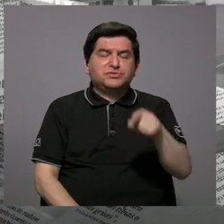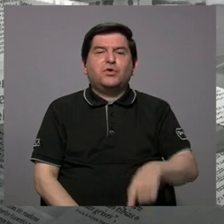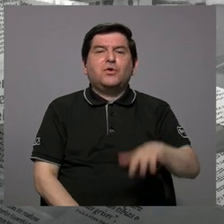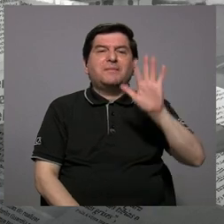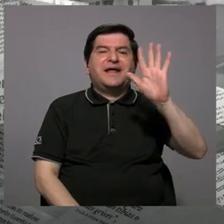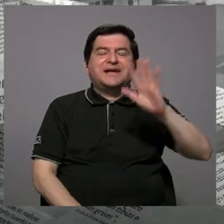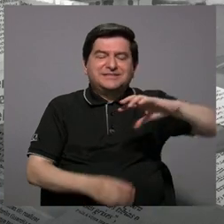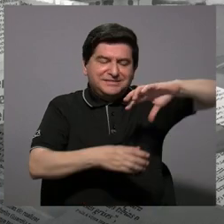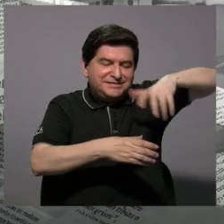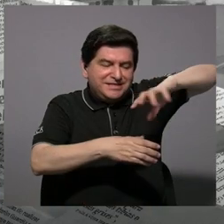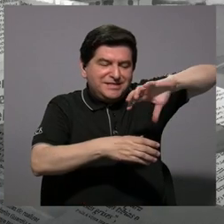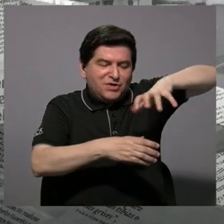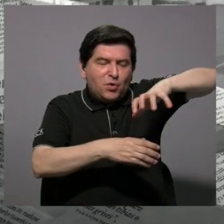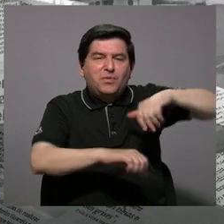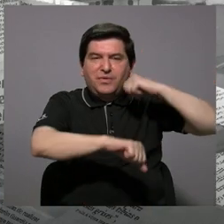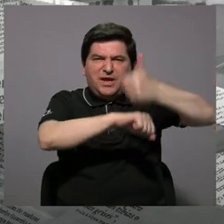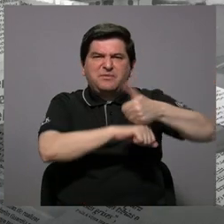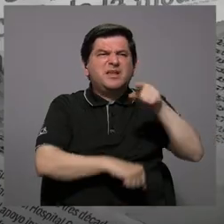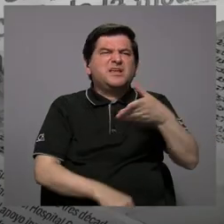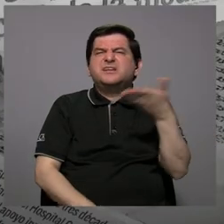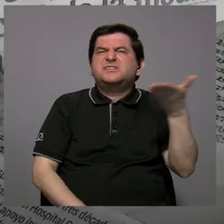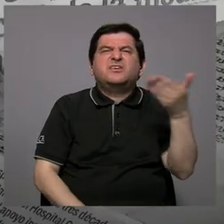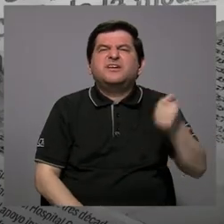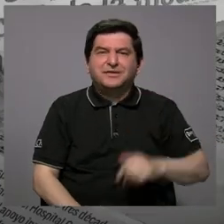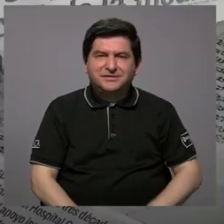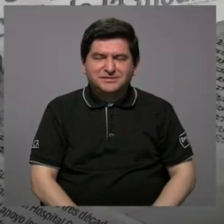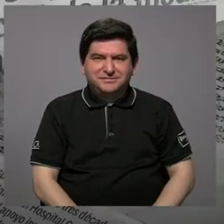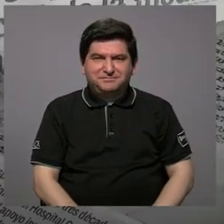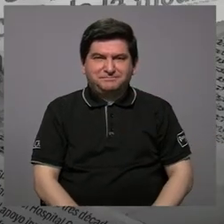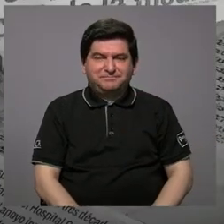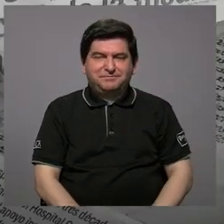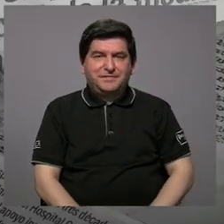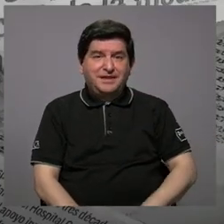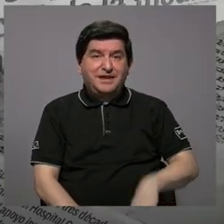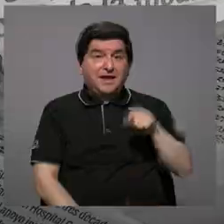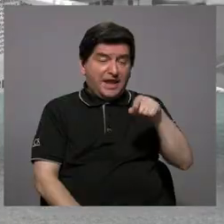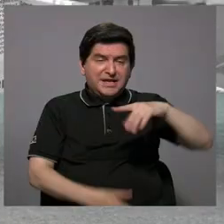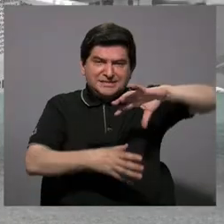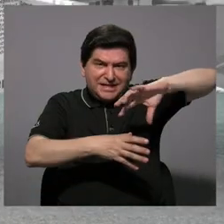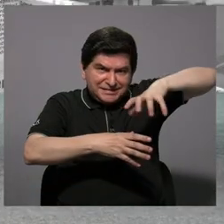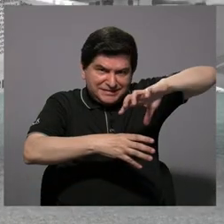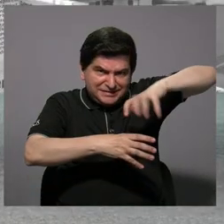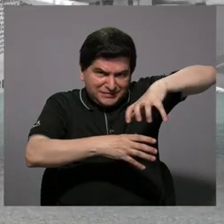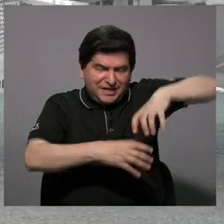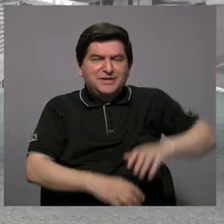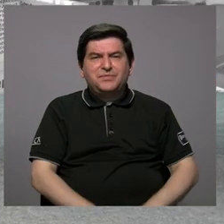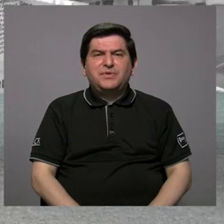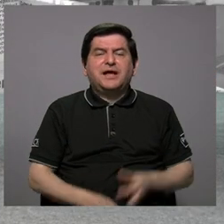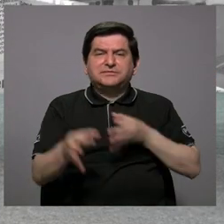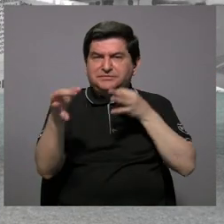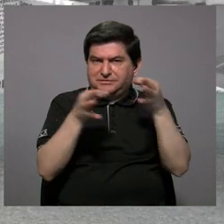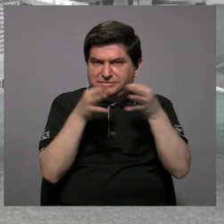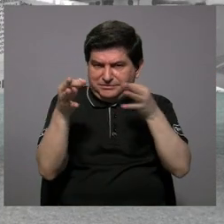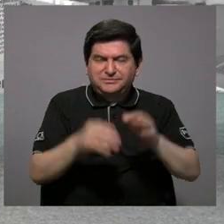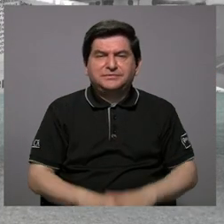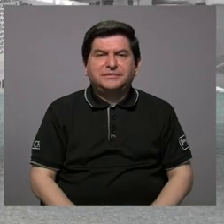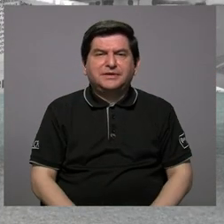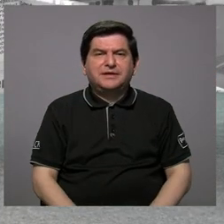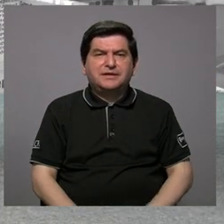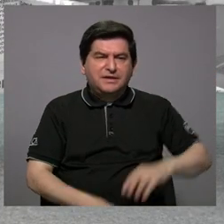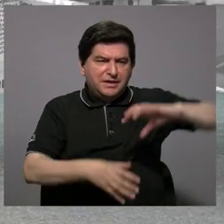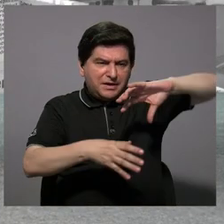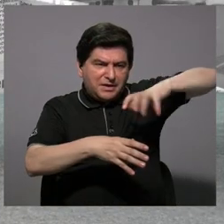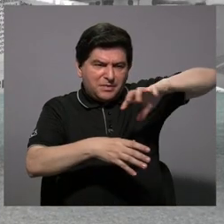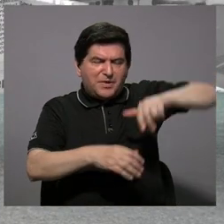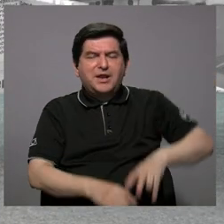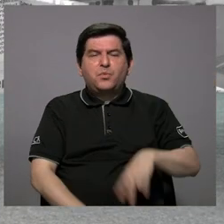válvulas. ¿Qué son esas famosas cinco válvulas? Bueno, esas válvulas en lo que ellos explican es una válvula que